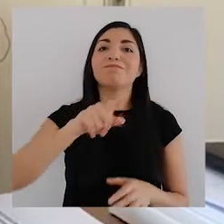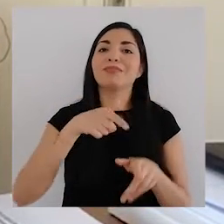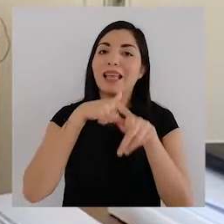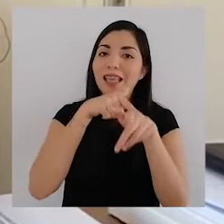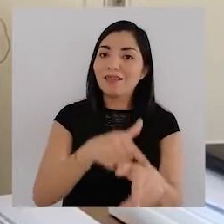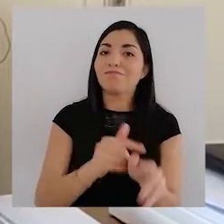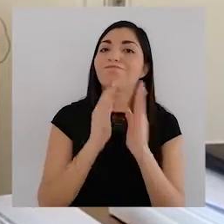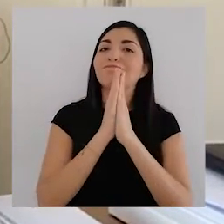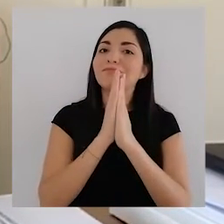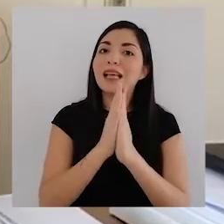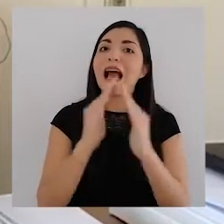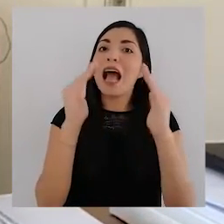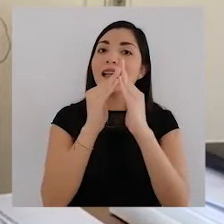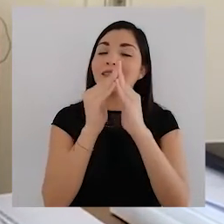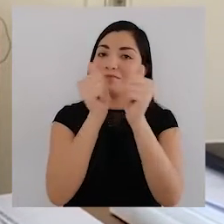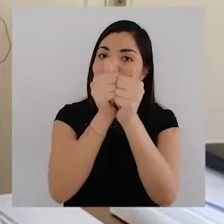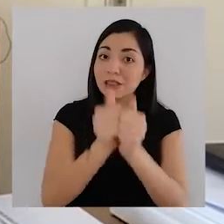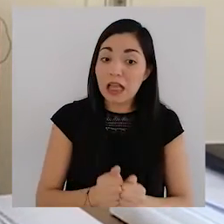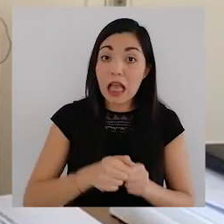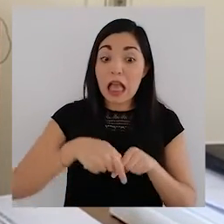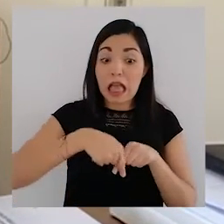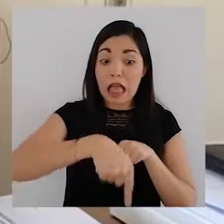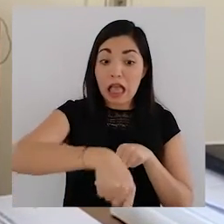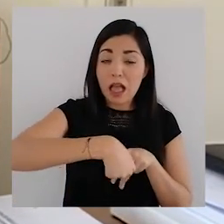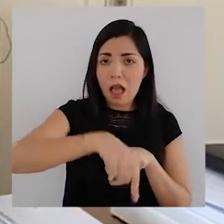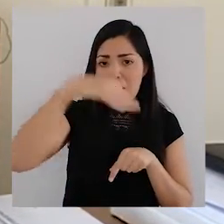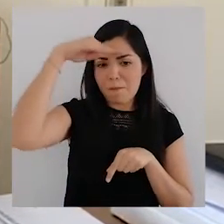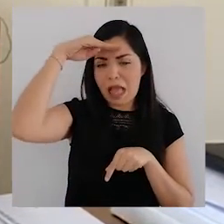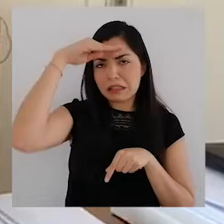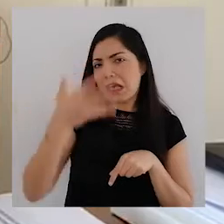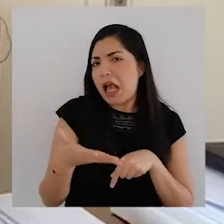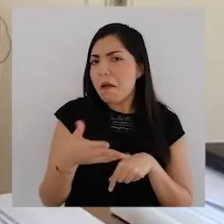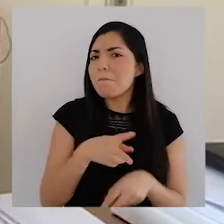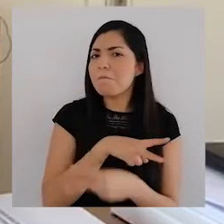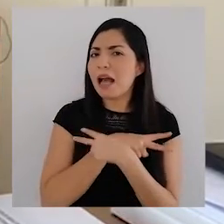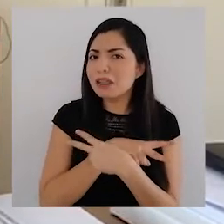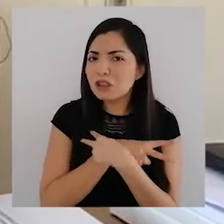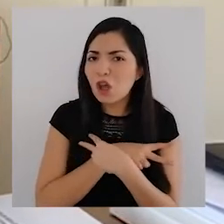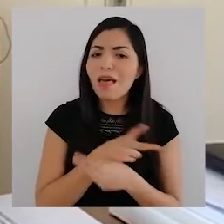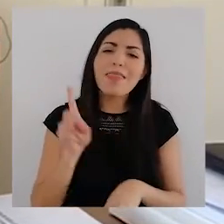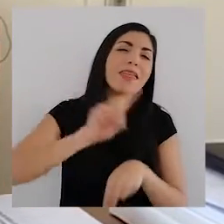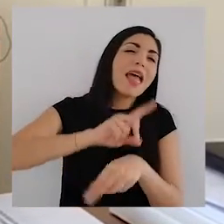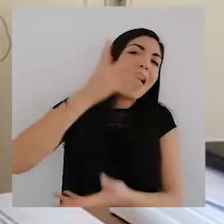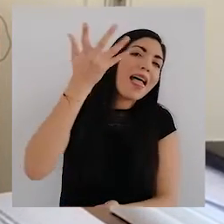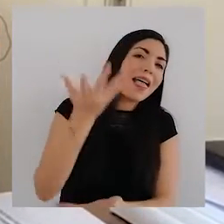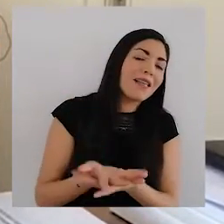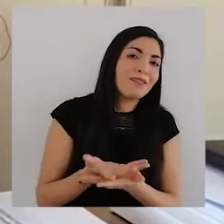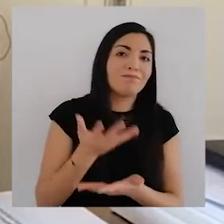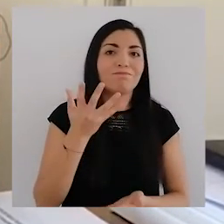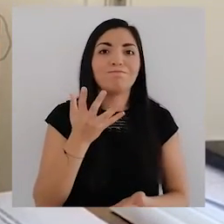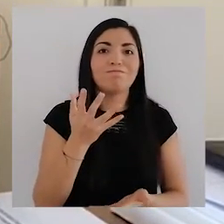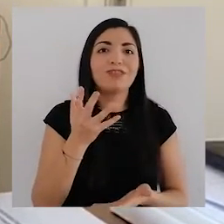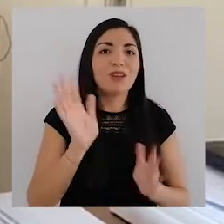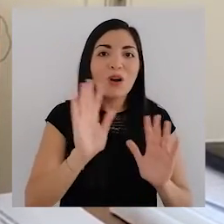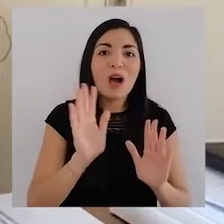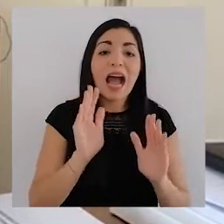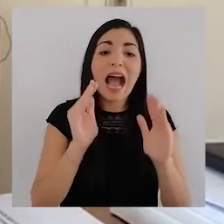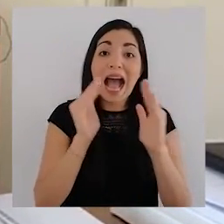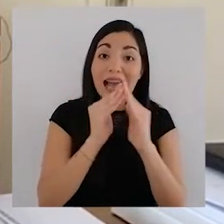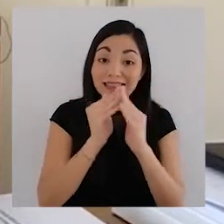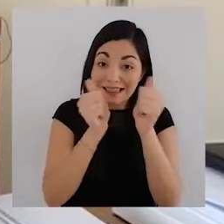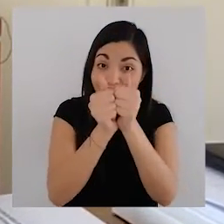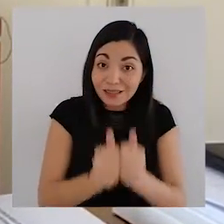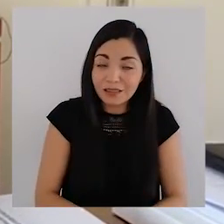quedarnos en casa, a que este periodo no piensen que son vacaciones, no son días de asueto, quedarnos en casa es